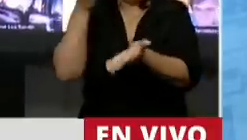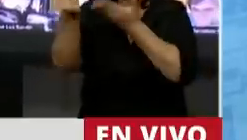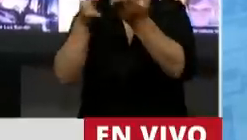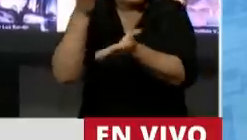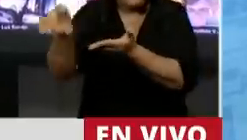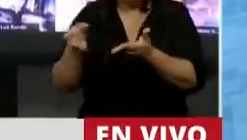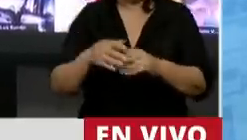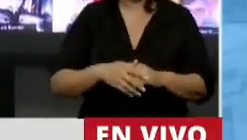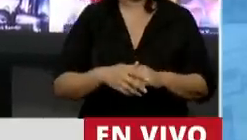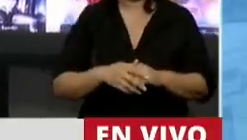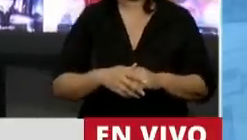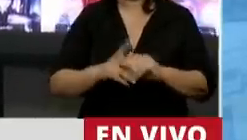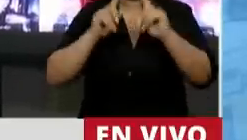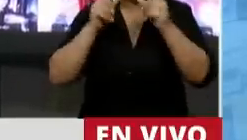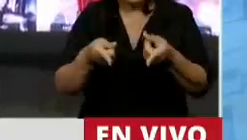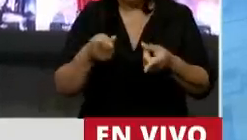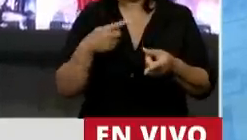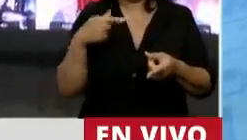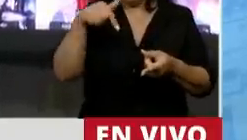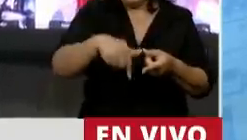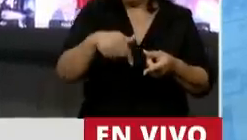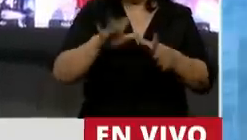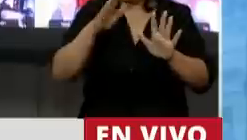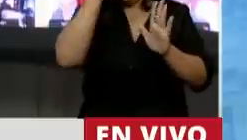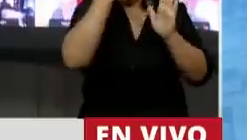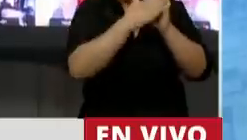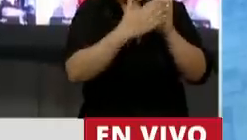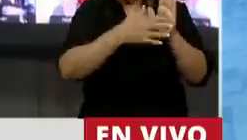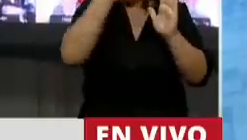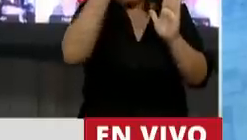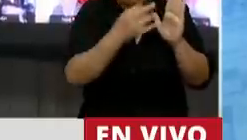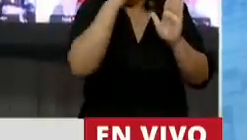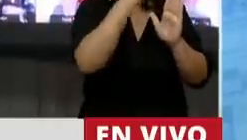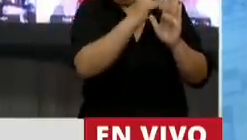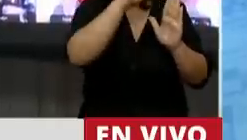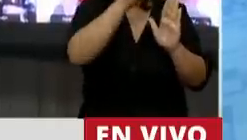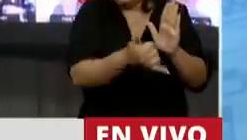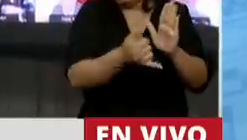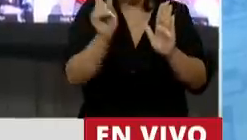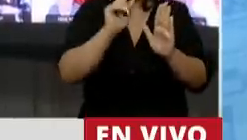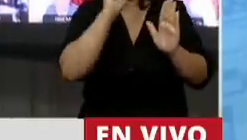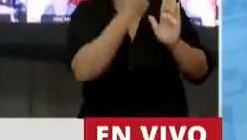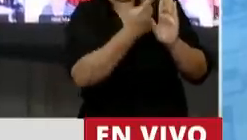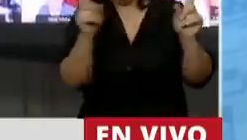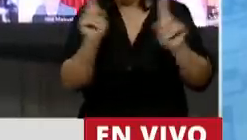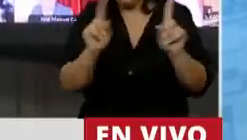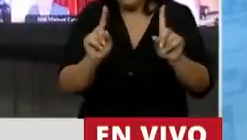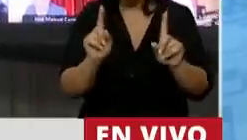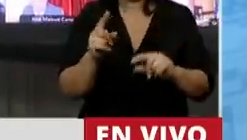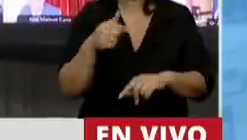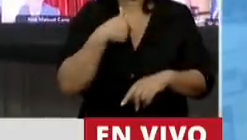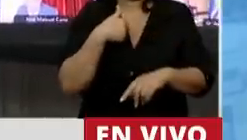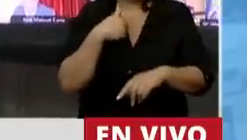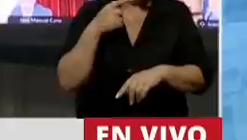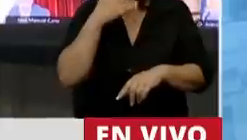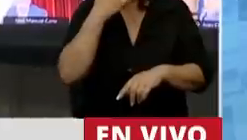solamente porque efectivamente esto no tiene nada de inconstitucional, no hay doble imposición, sino porque además yo no sé si va a